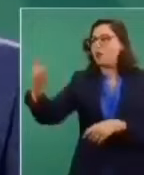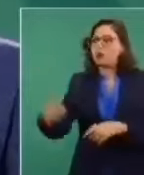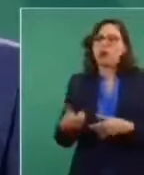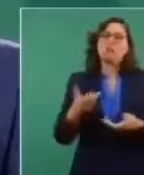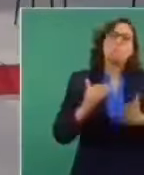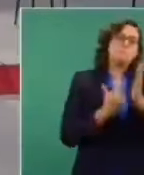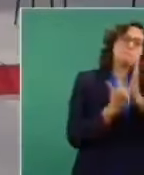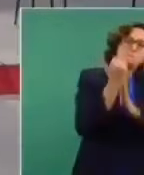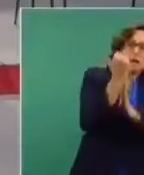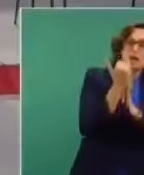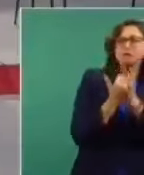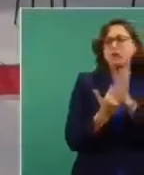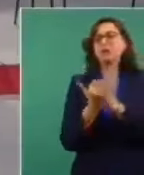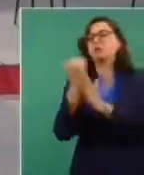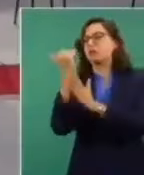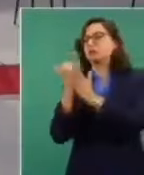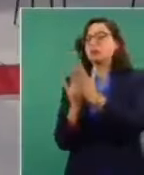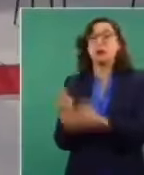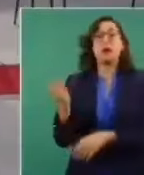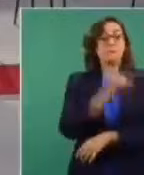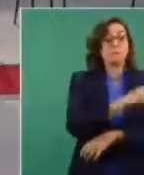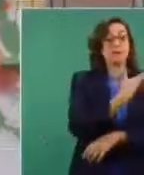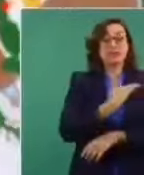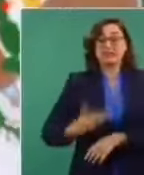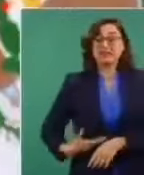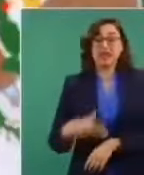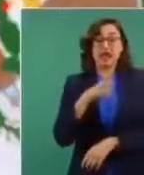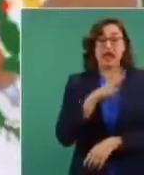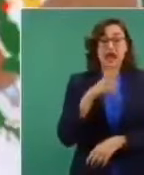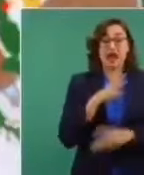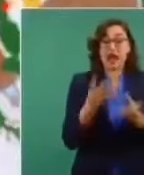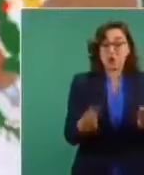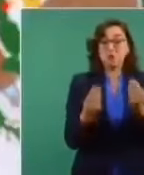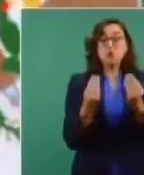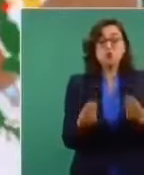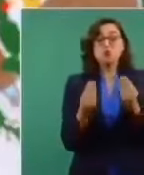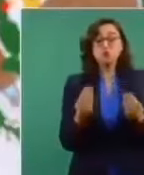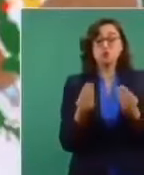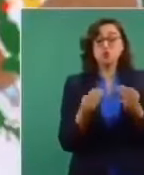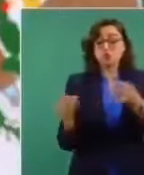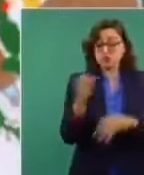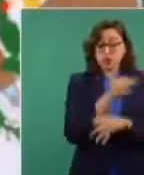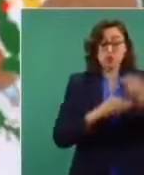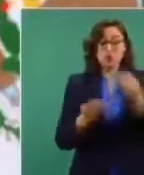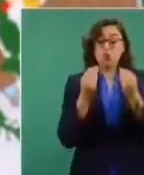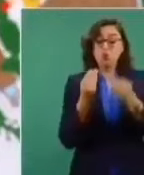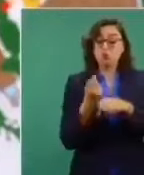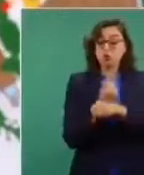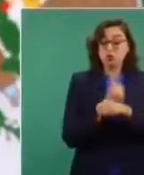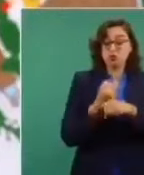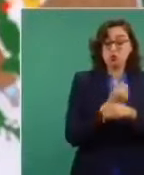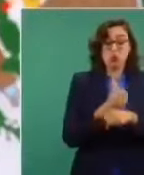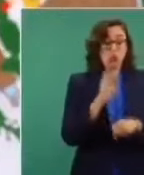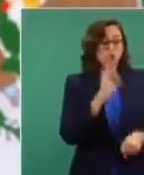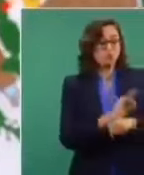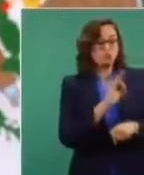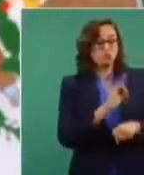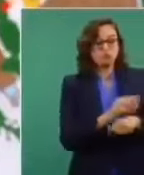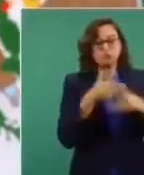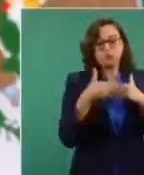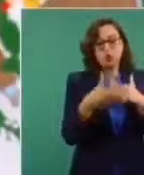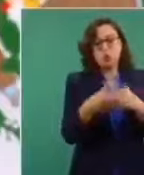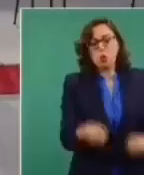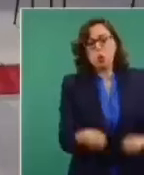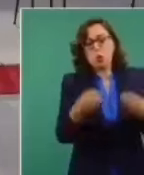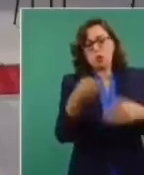protegidos por más tiempo. Y cuando hablamos de más tiempo, todavía no conocemos qué tan más tiempo. Cuatro o